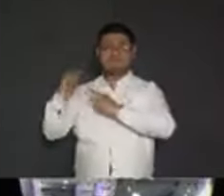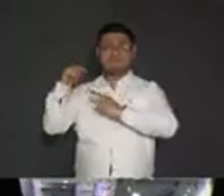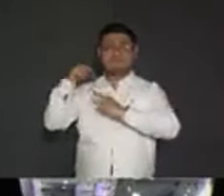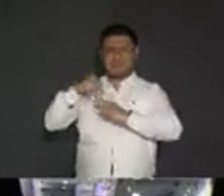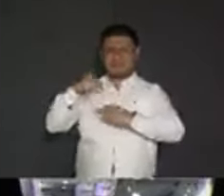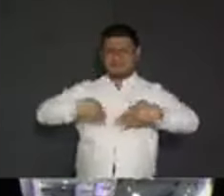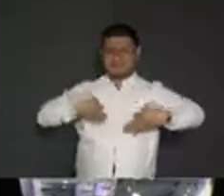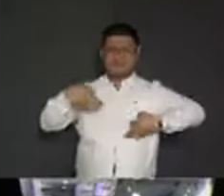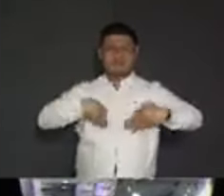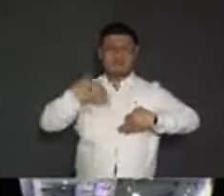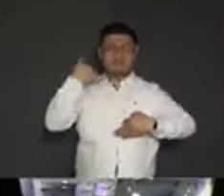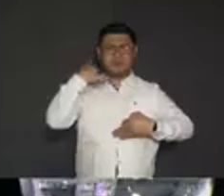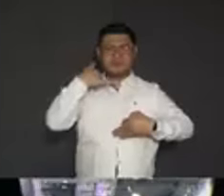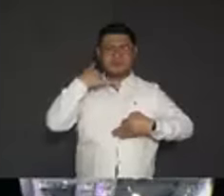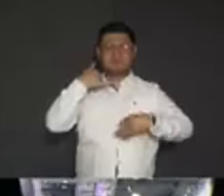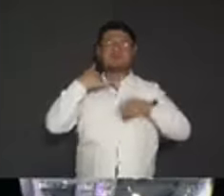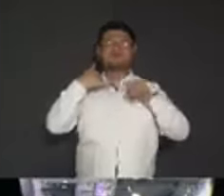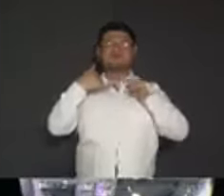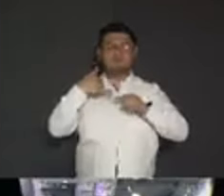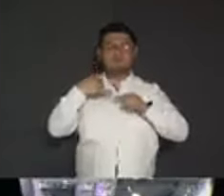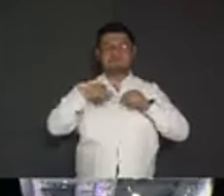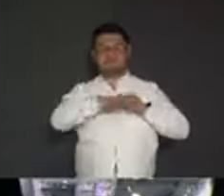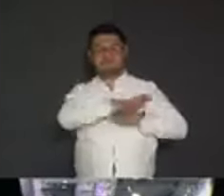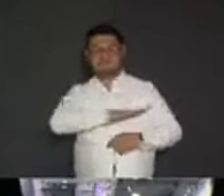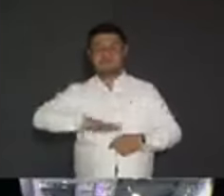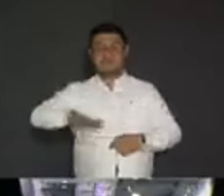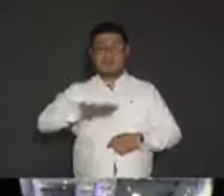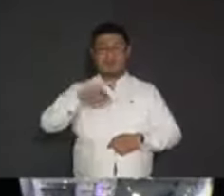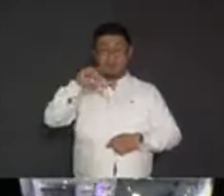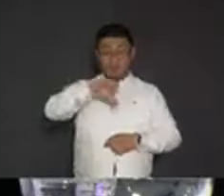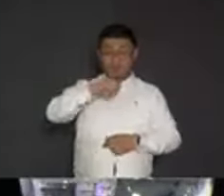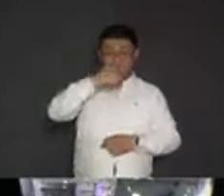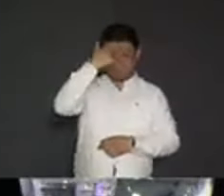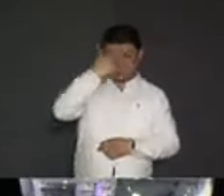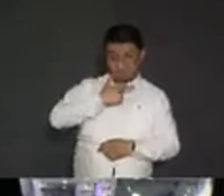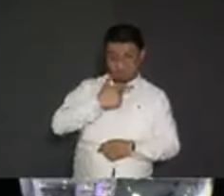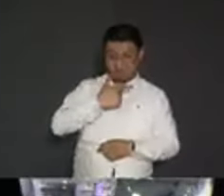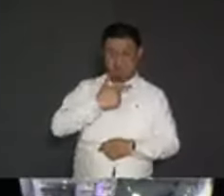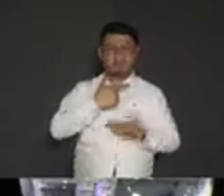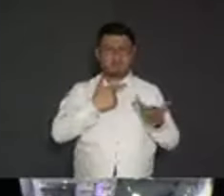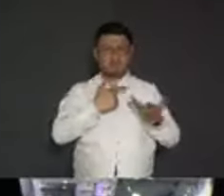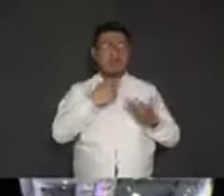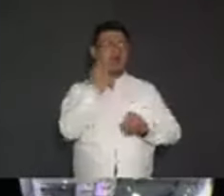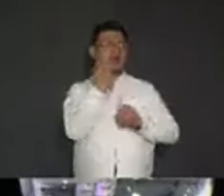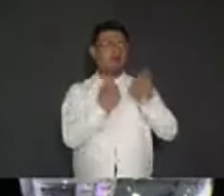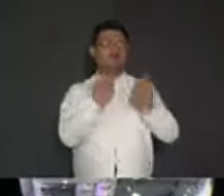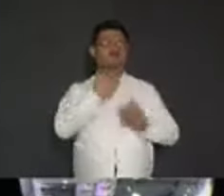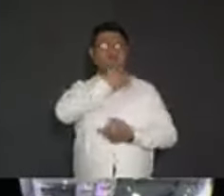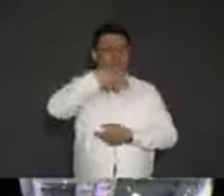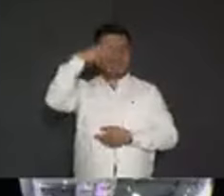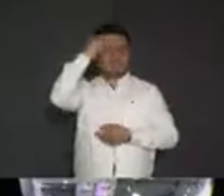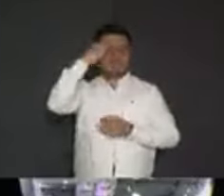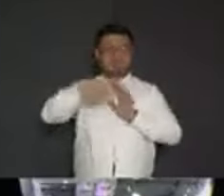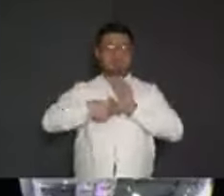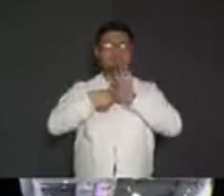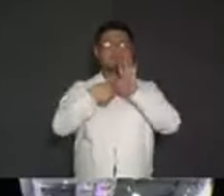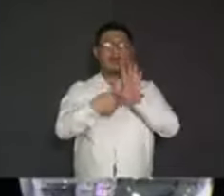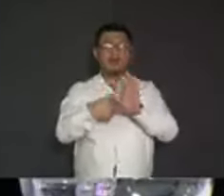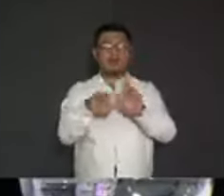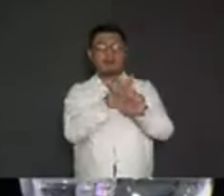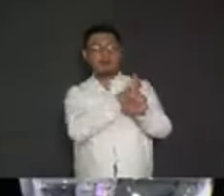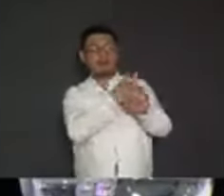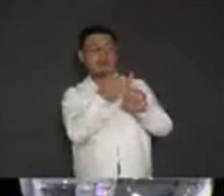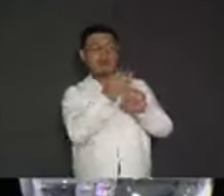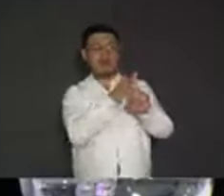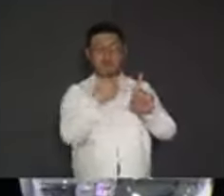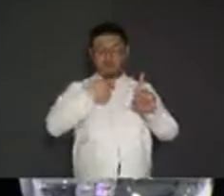circo político a cuatro pistas. Esta noche, los candidatos tratarán de convencer al público que son su mejor opción.